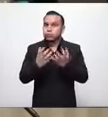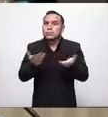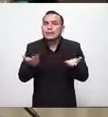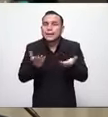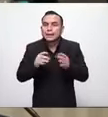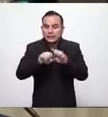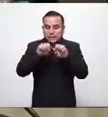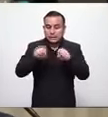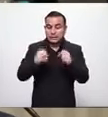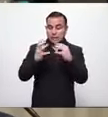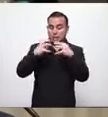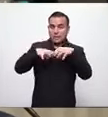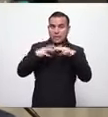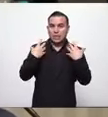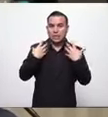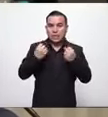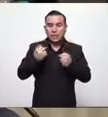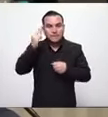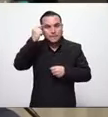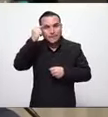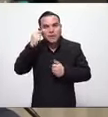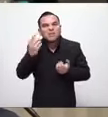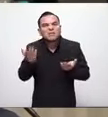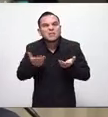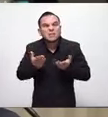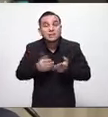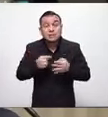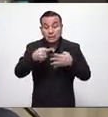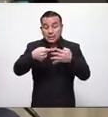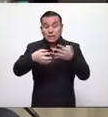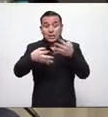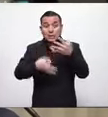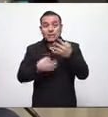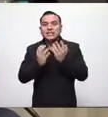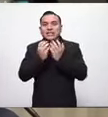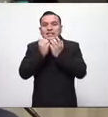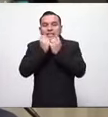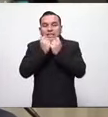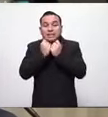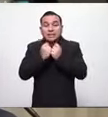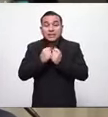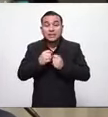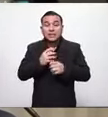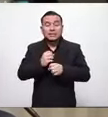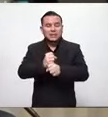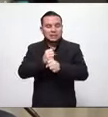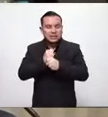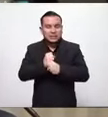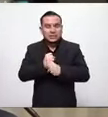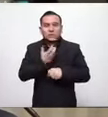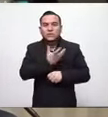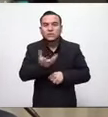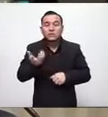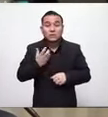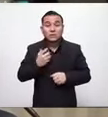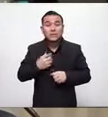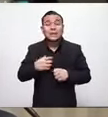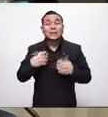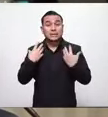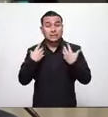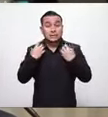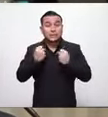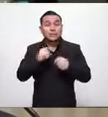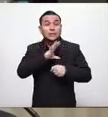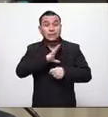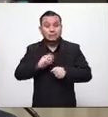Eso es lo que tenemos que pensar para poder hacer leyes que garanticen la salud y la vida de los salvadoreños y nosotros,